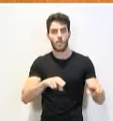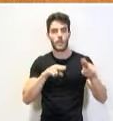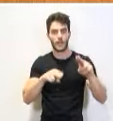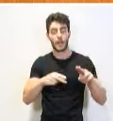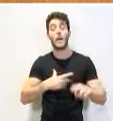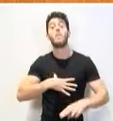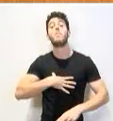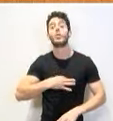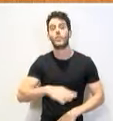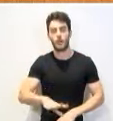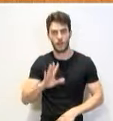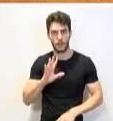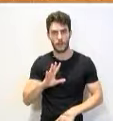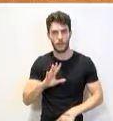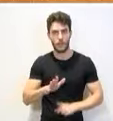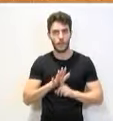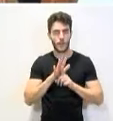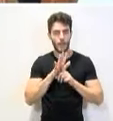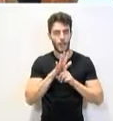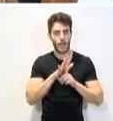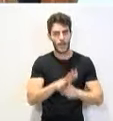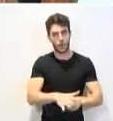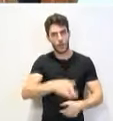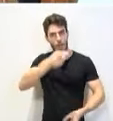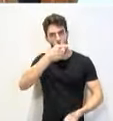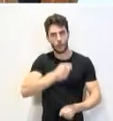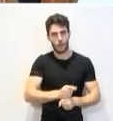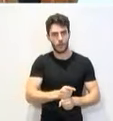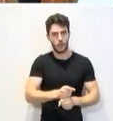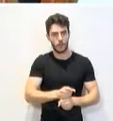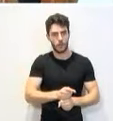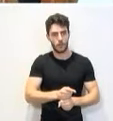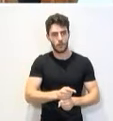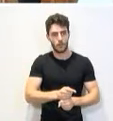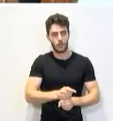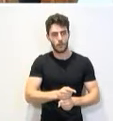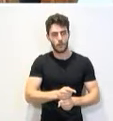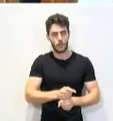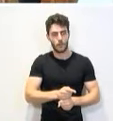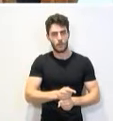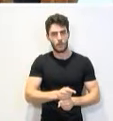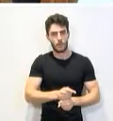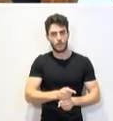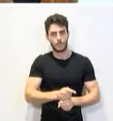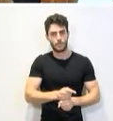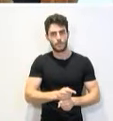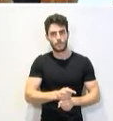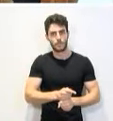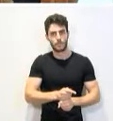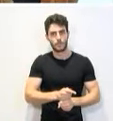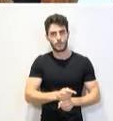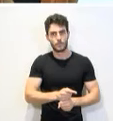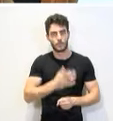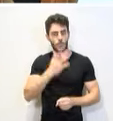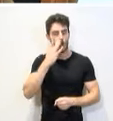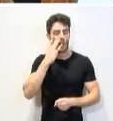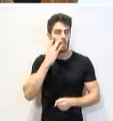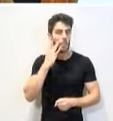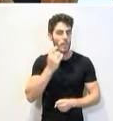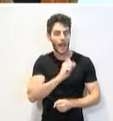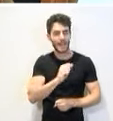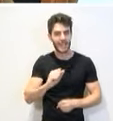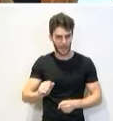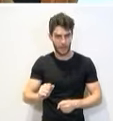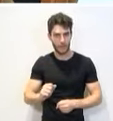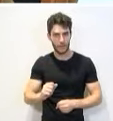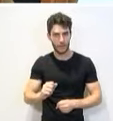posibilidad de excluirles de la obligación de la esterilización para poder